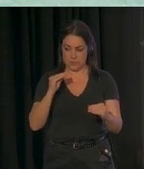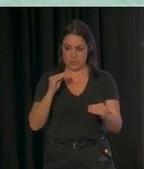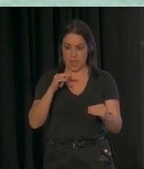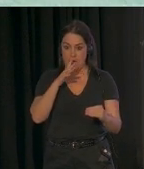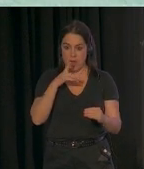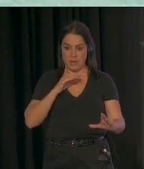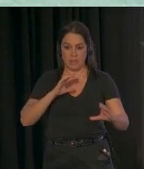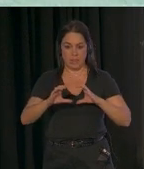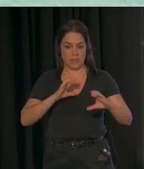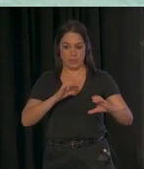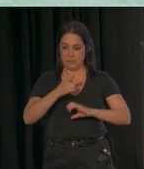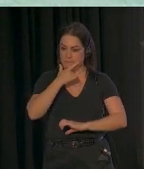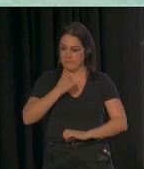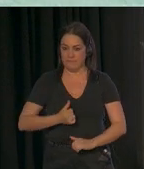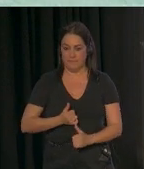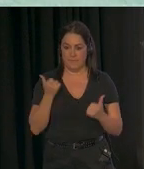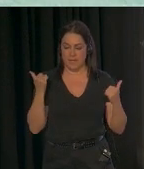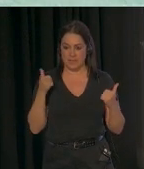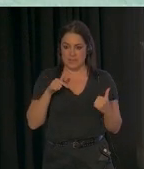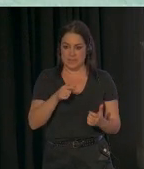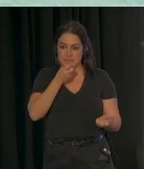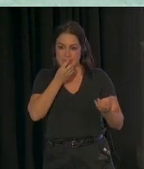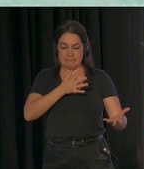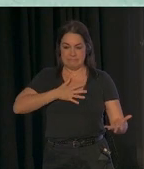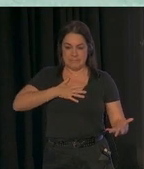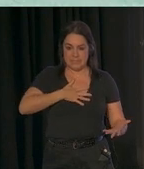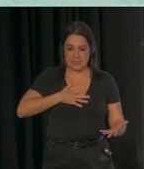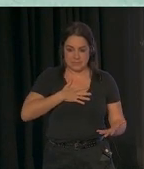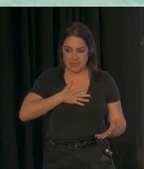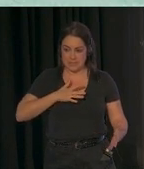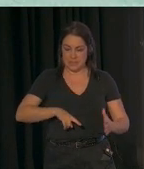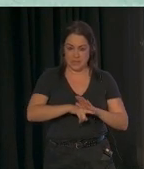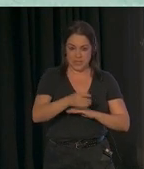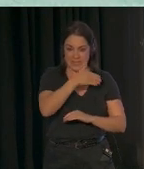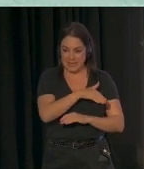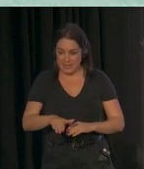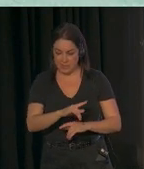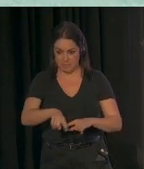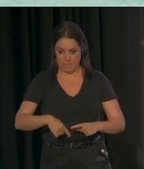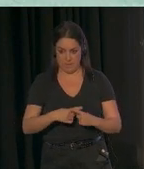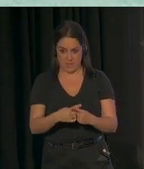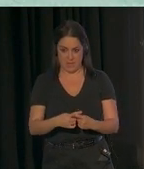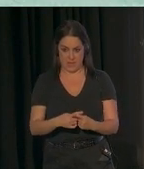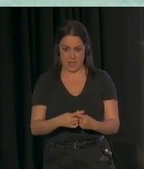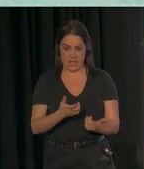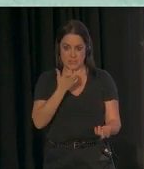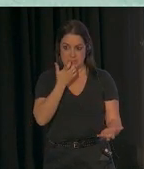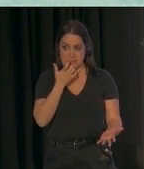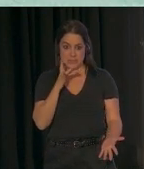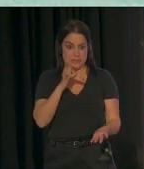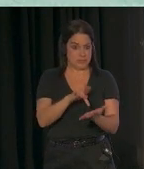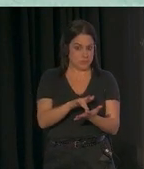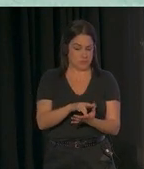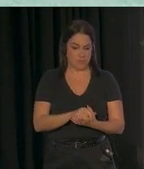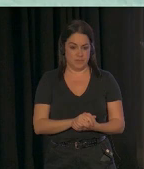Y luego también informan de esa sensación de bienestar que se desarrolla para los niños y para las familias cuando llegan a esta situación.